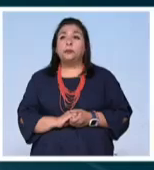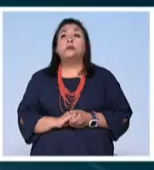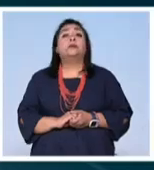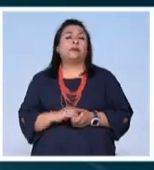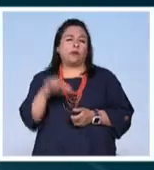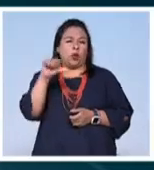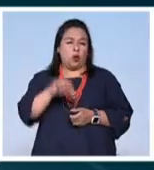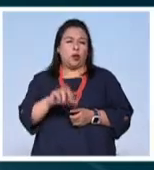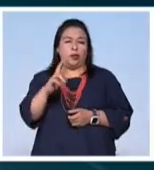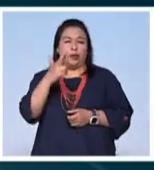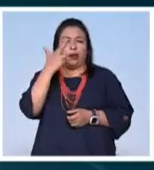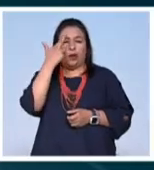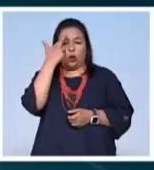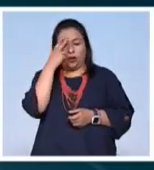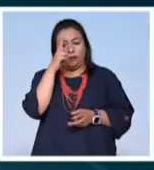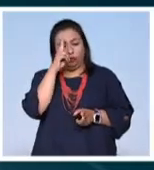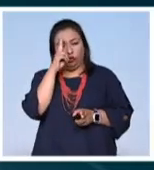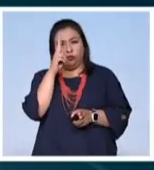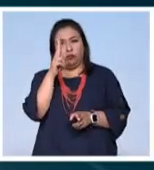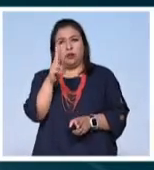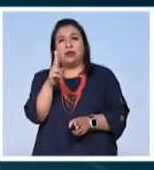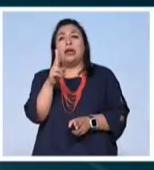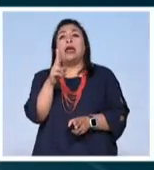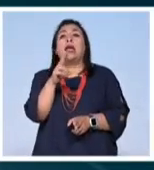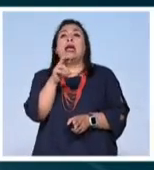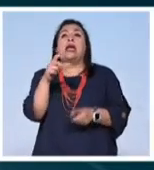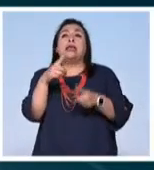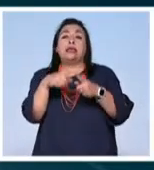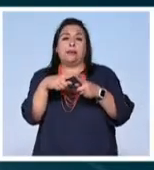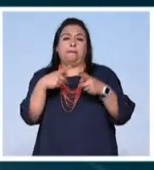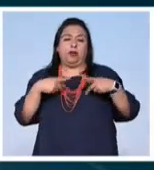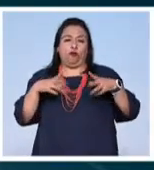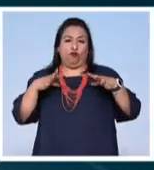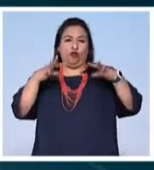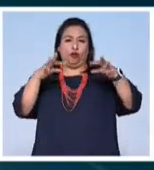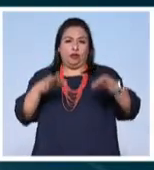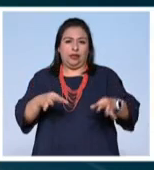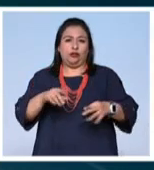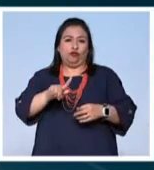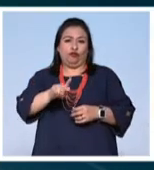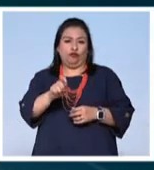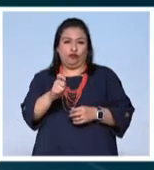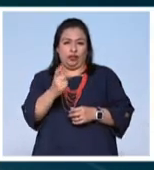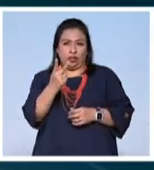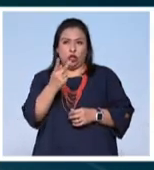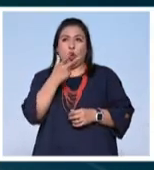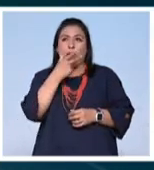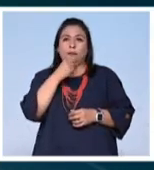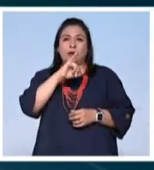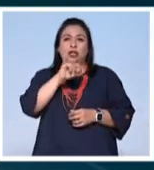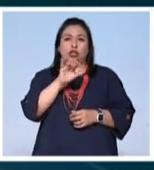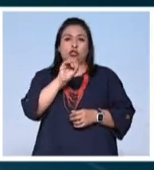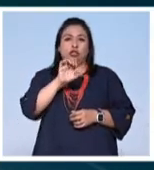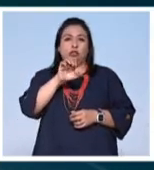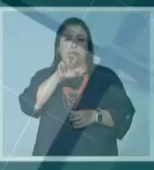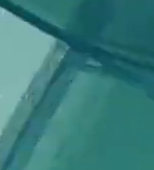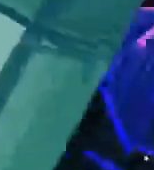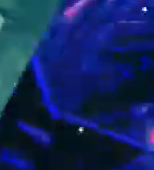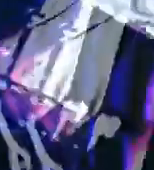hoy recordamos y rendimos homenaje precisamente al fundador del canal cultural de México José María Pérez Gáez